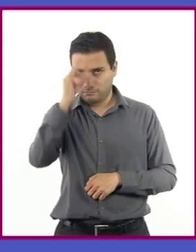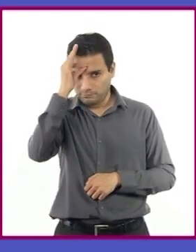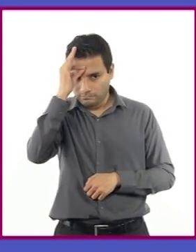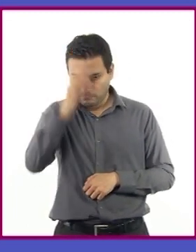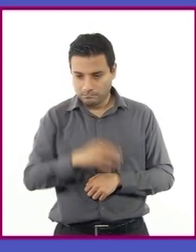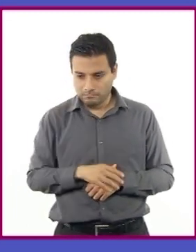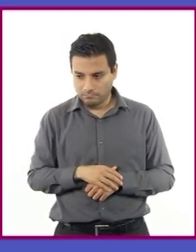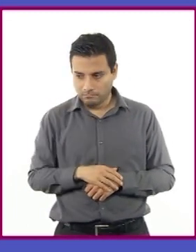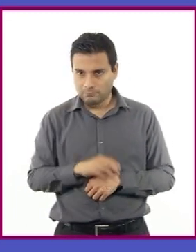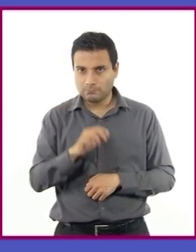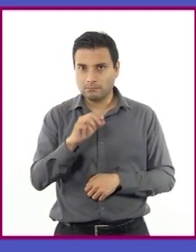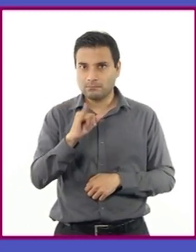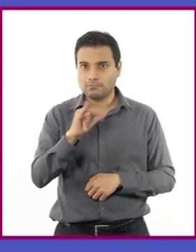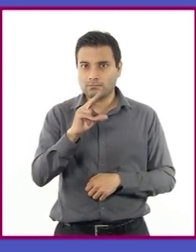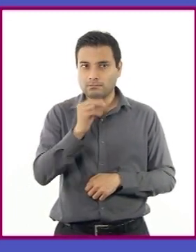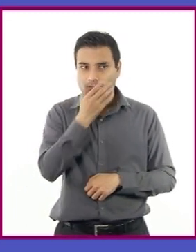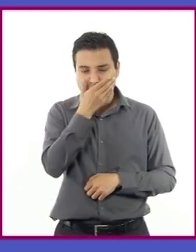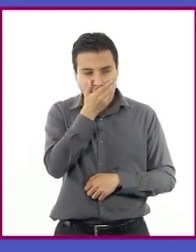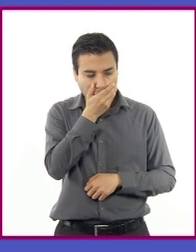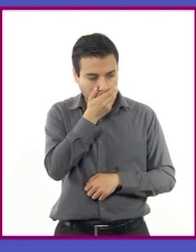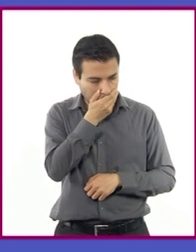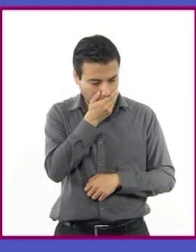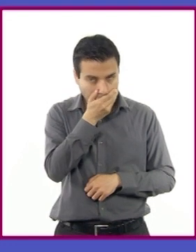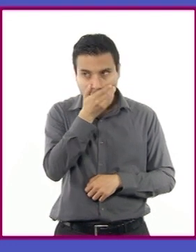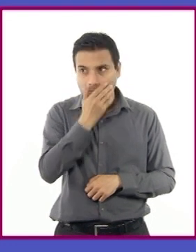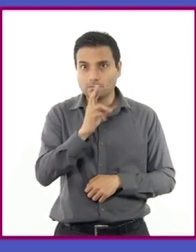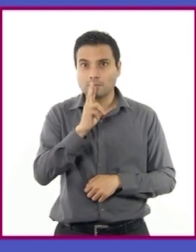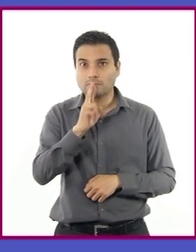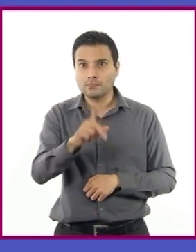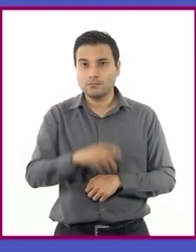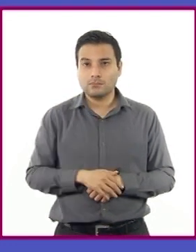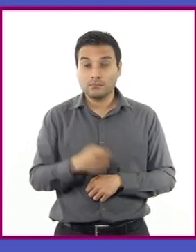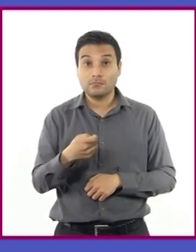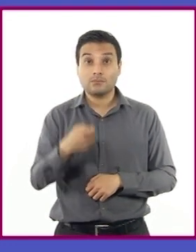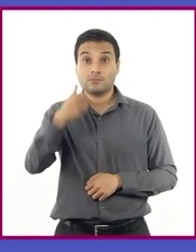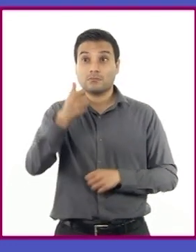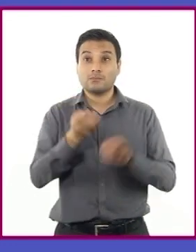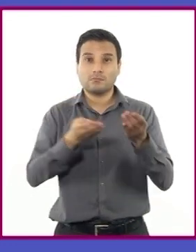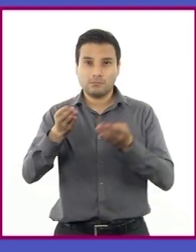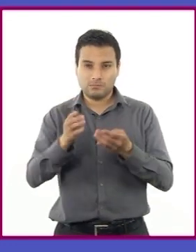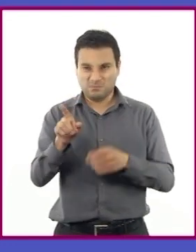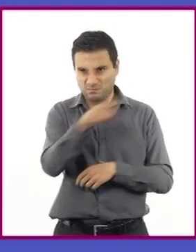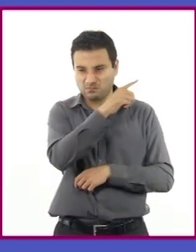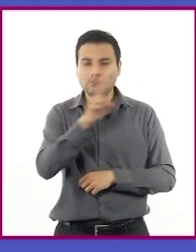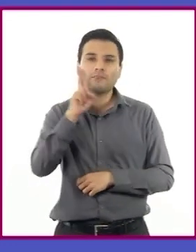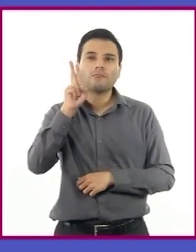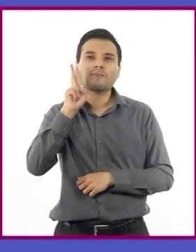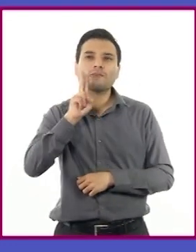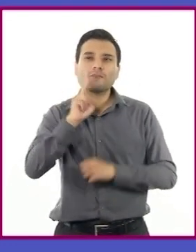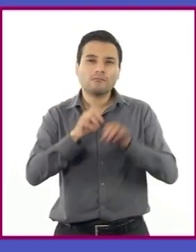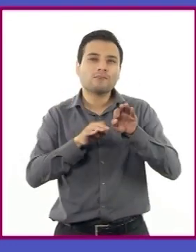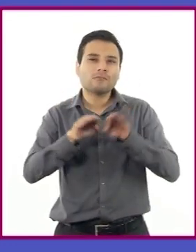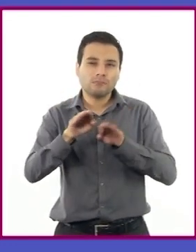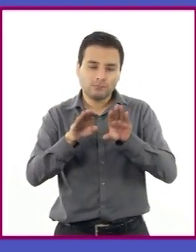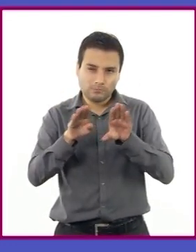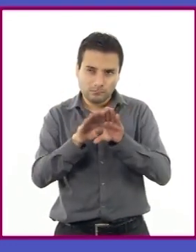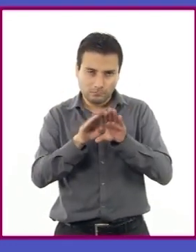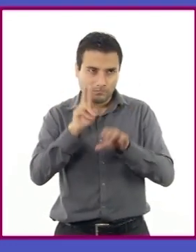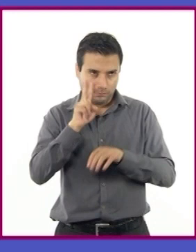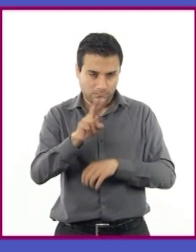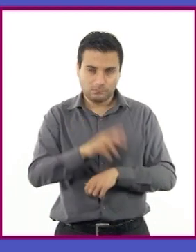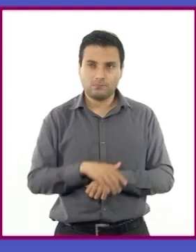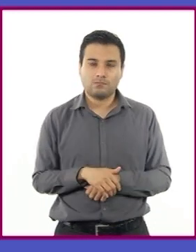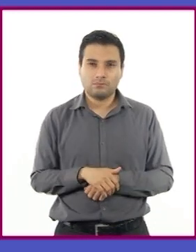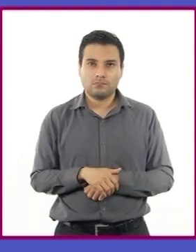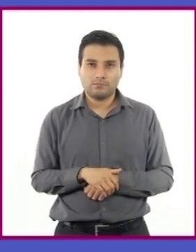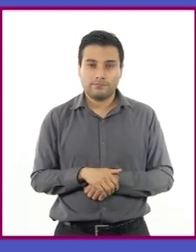para su cargo. Y por si acaso, prefería enviar al primer ministro para cerciorarse de cómo andaban las cosas. Los